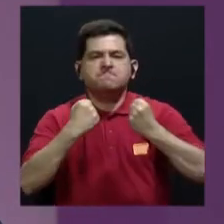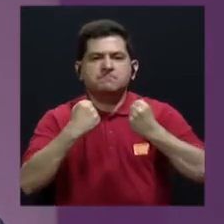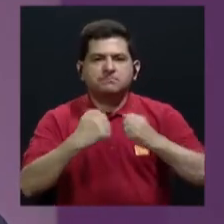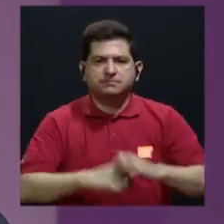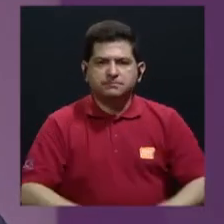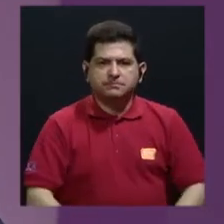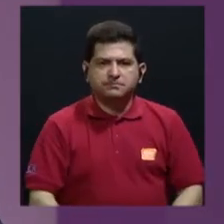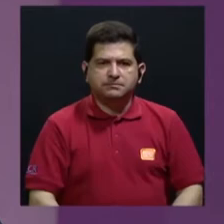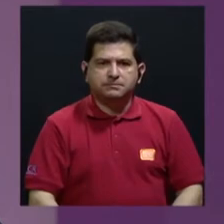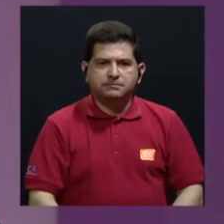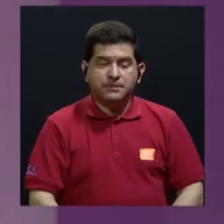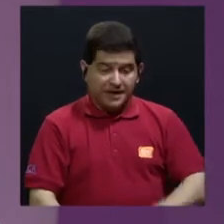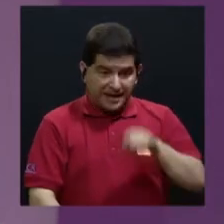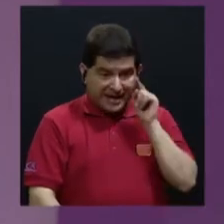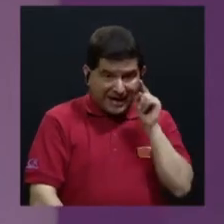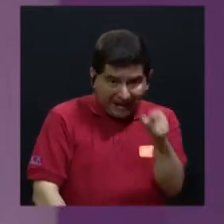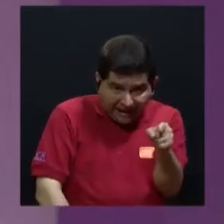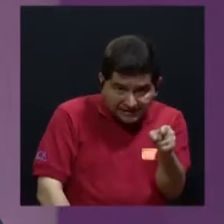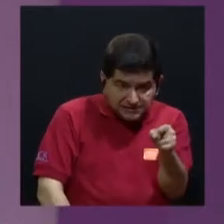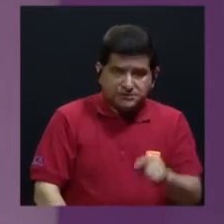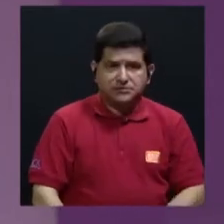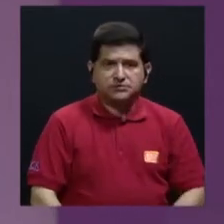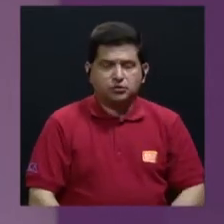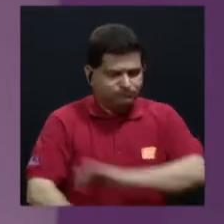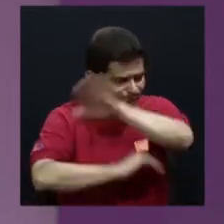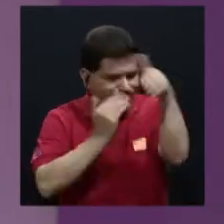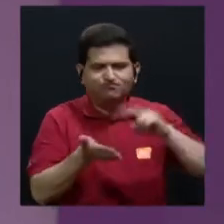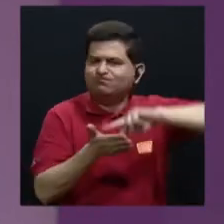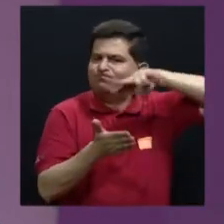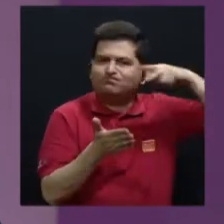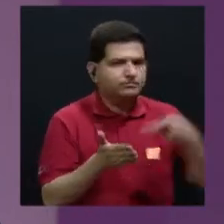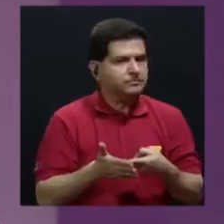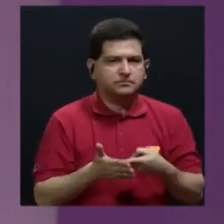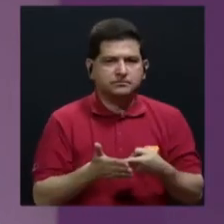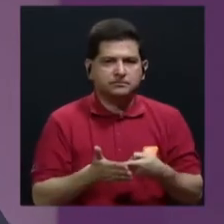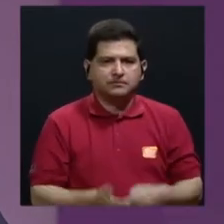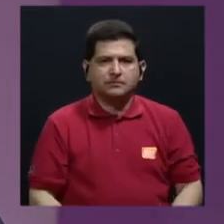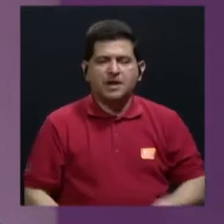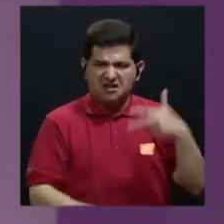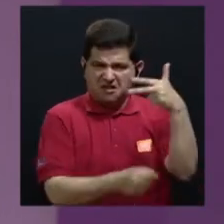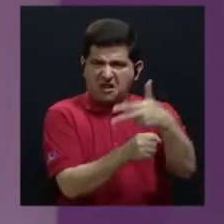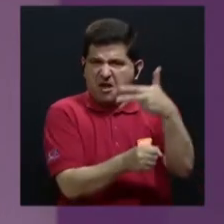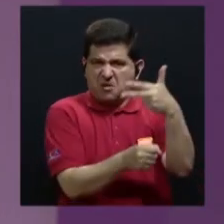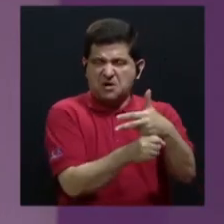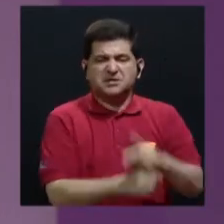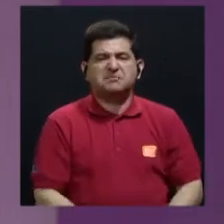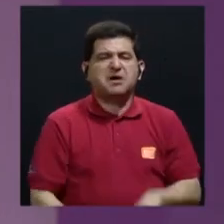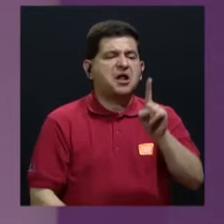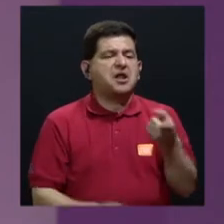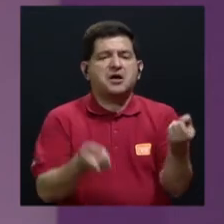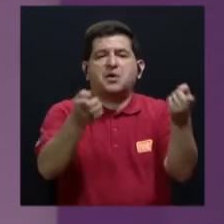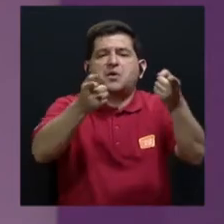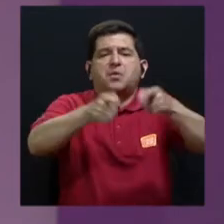Entonces eso es todo. Para Guatemala es un caso